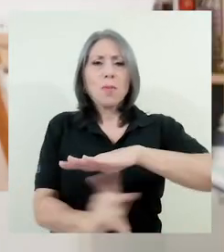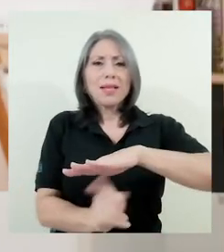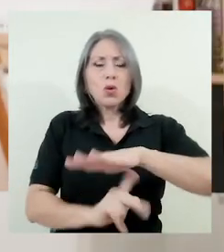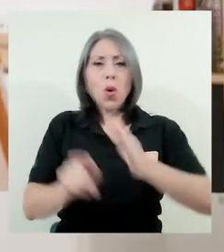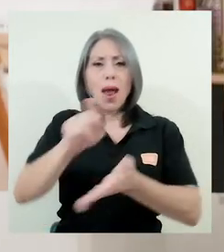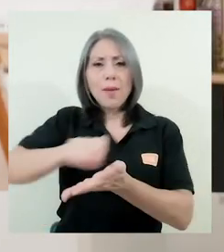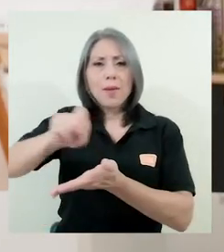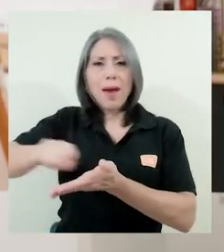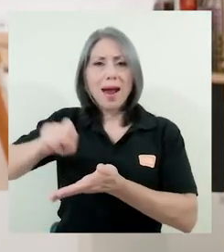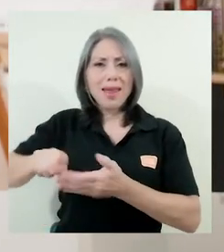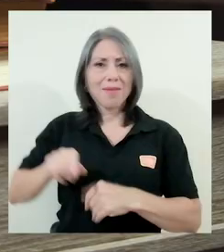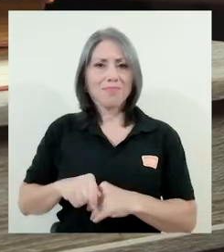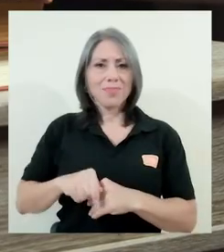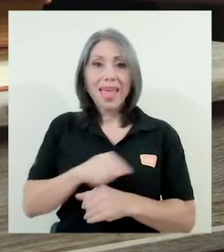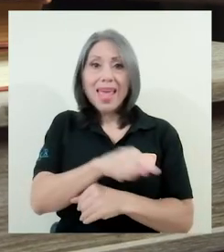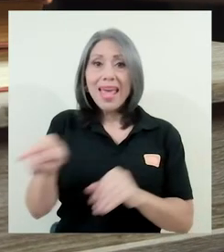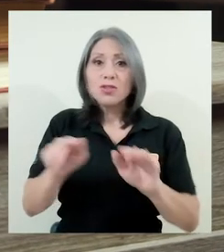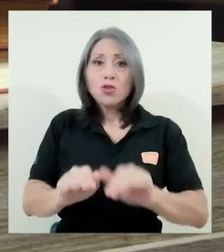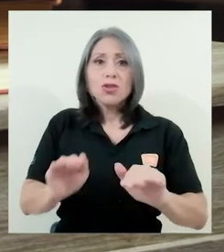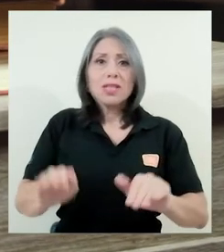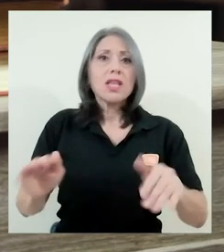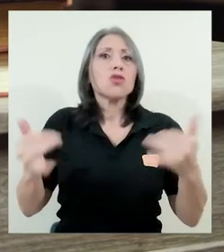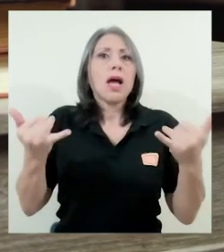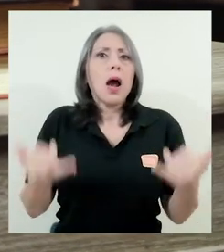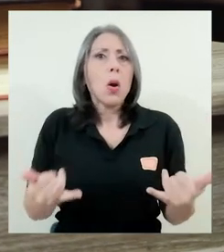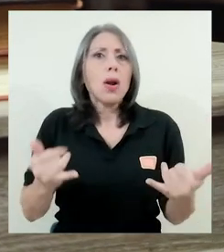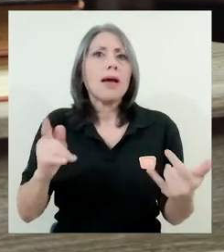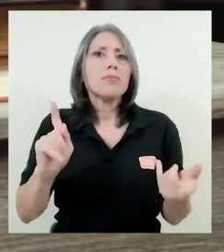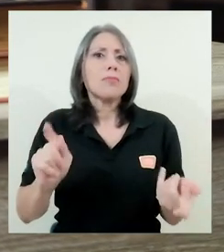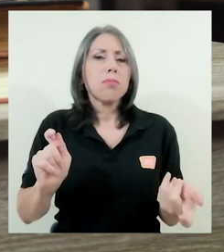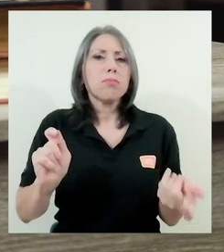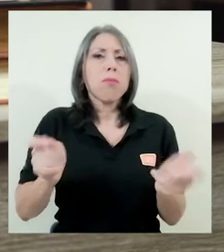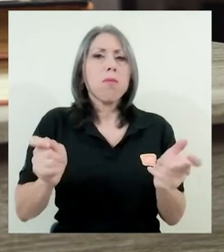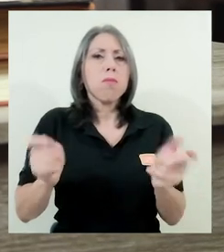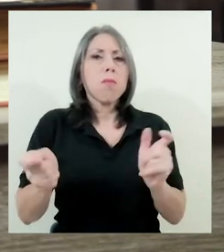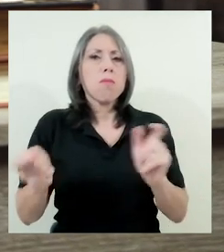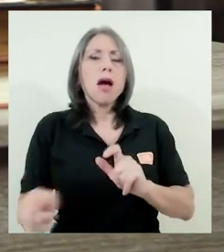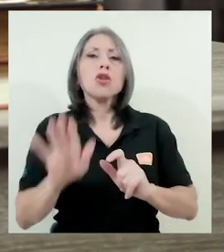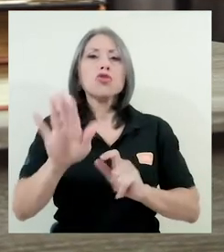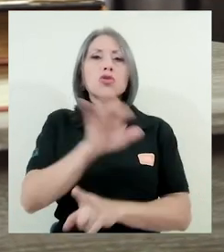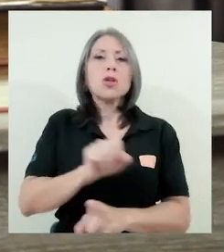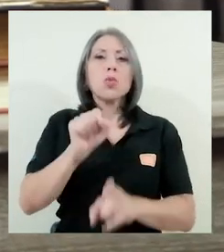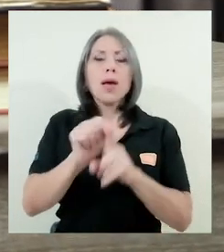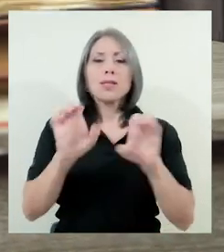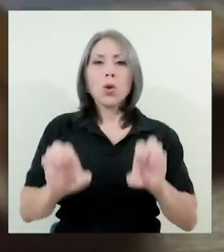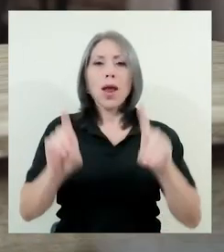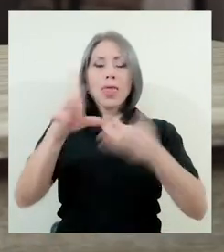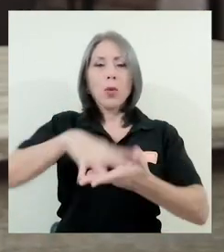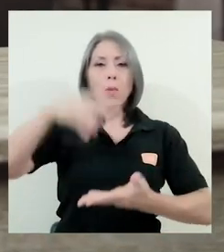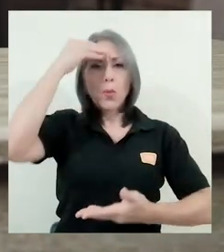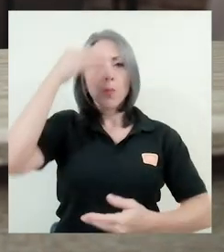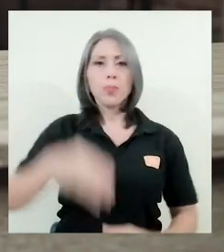preescolar y primaria. Niños que han tenido que reajustar su dinámica educativa.